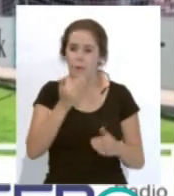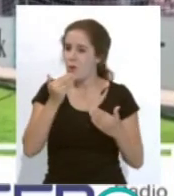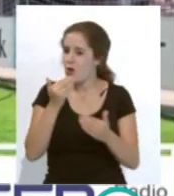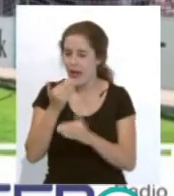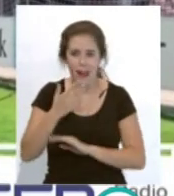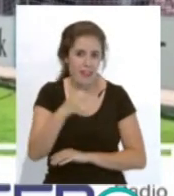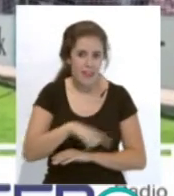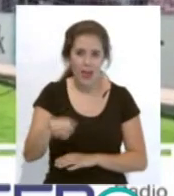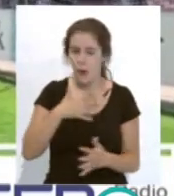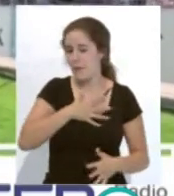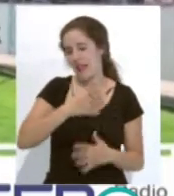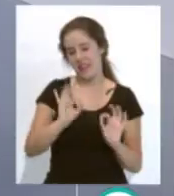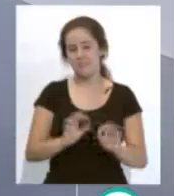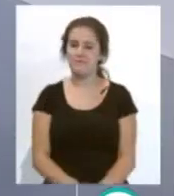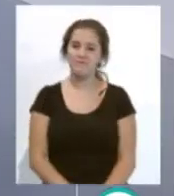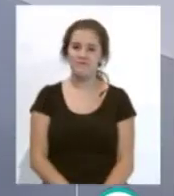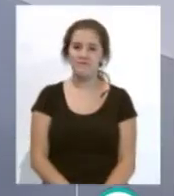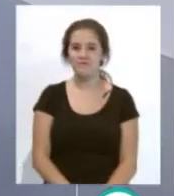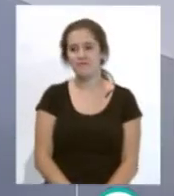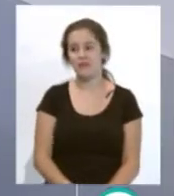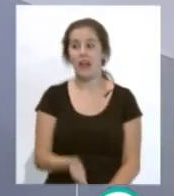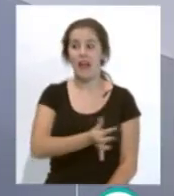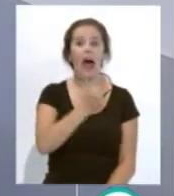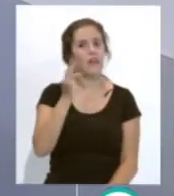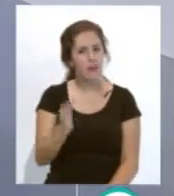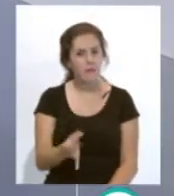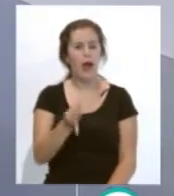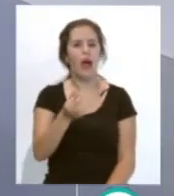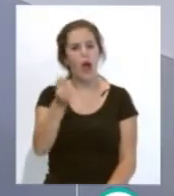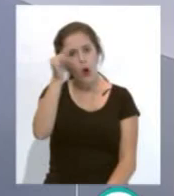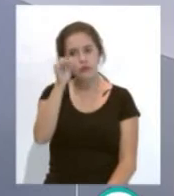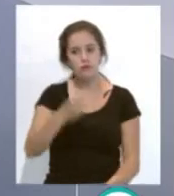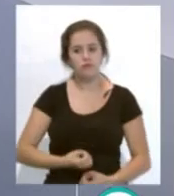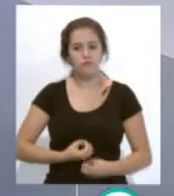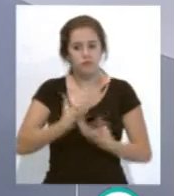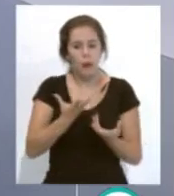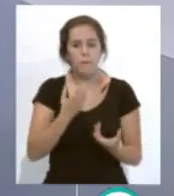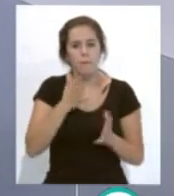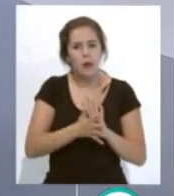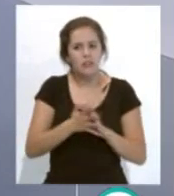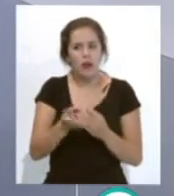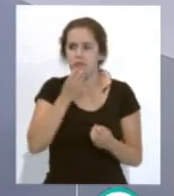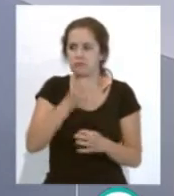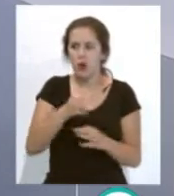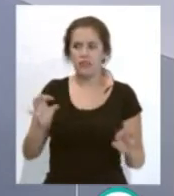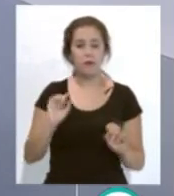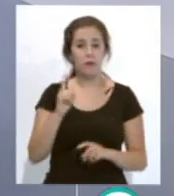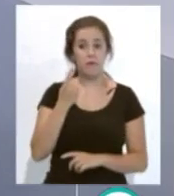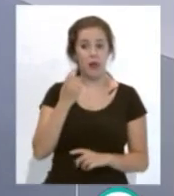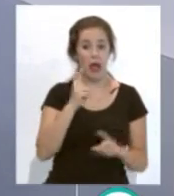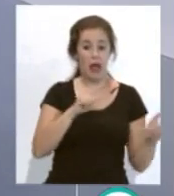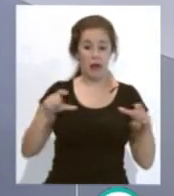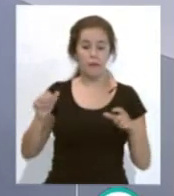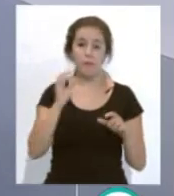muchas gracias y es un placer. Además, es un chico que se sabe expresar correctamente porque la primera rueda de prensa que